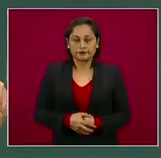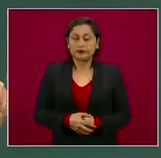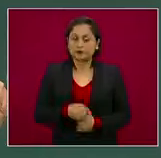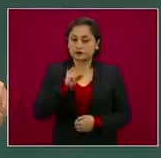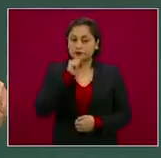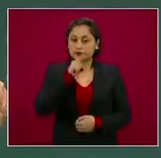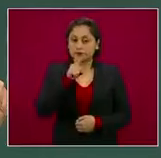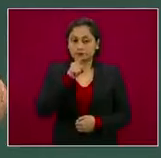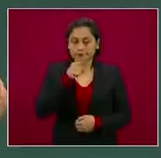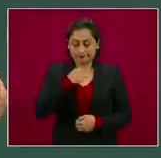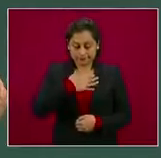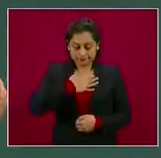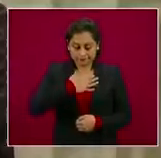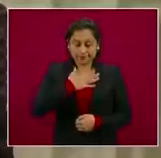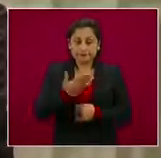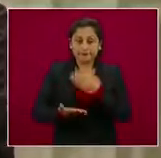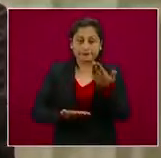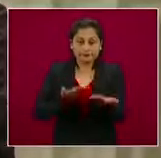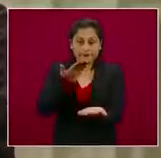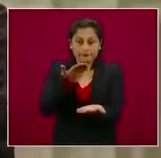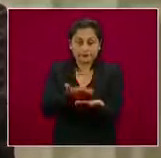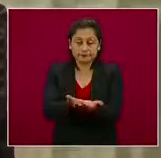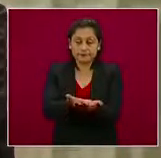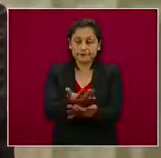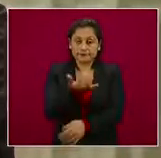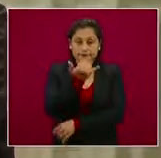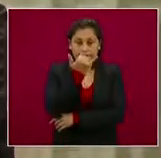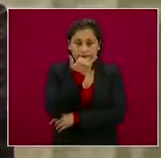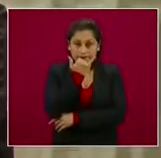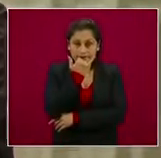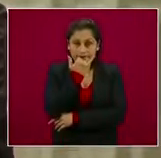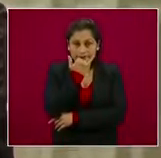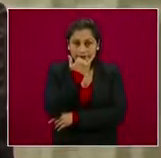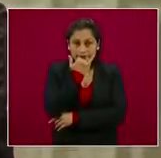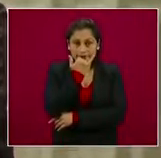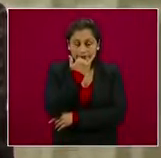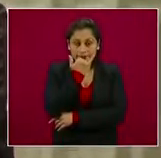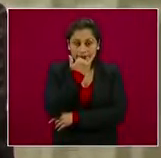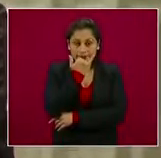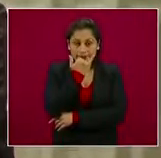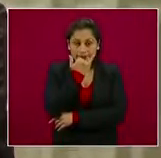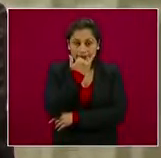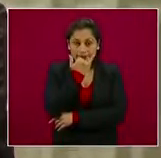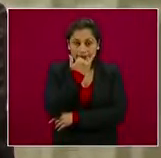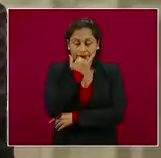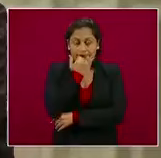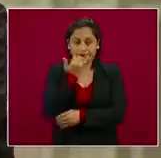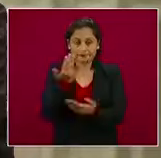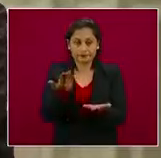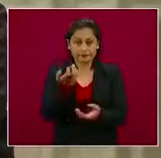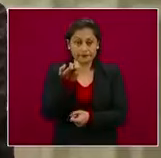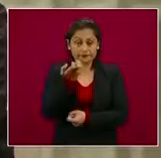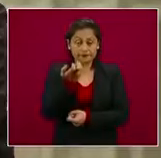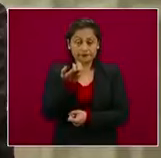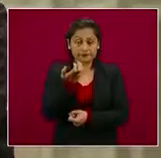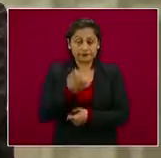mis disculpas y ofrecer disculpas en